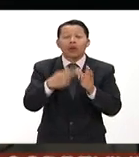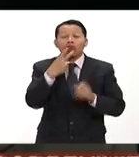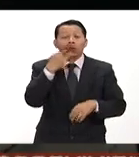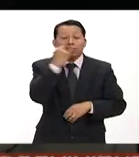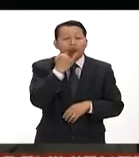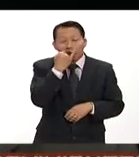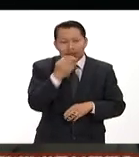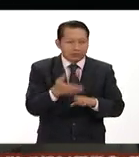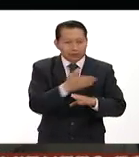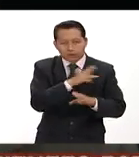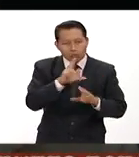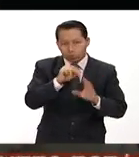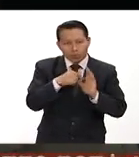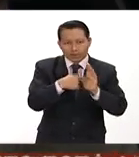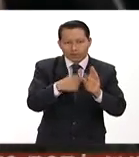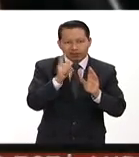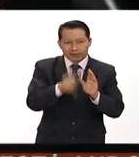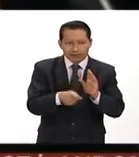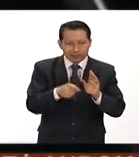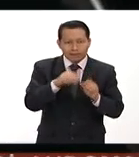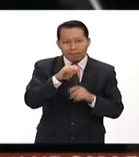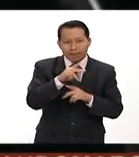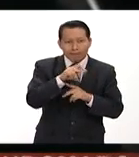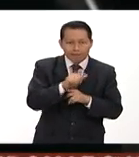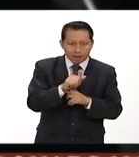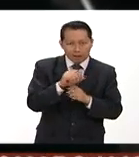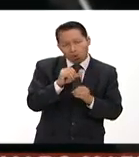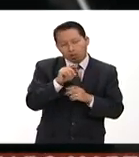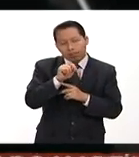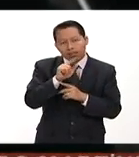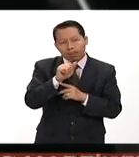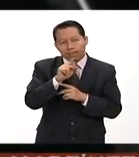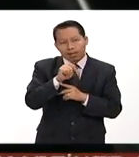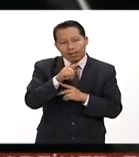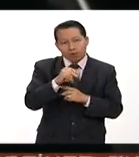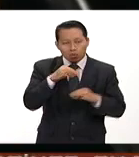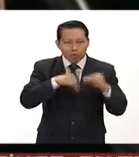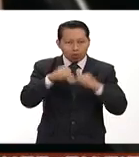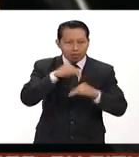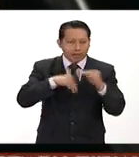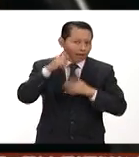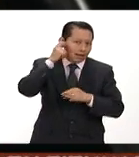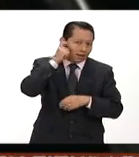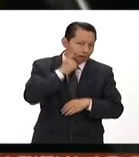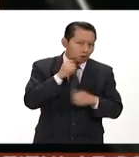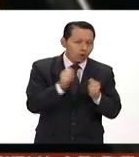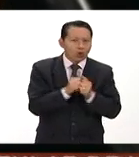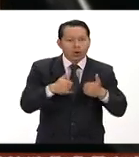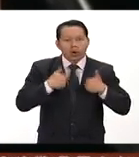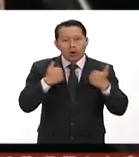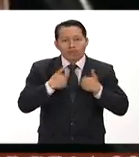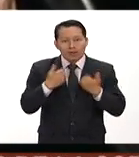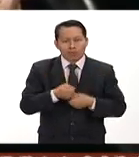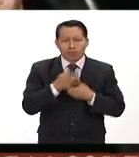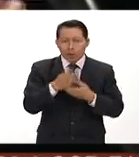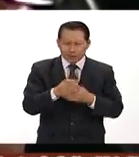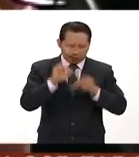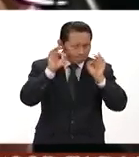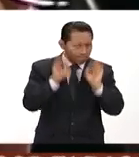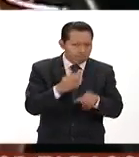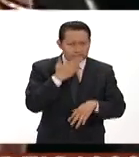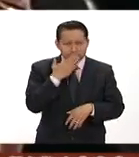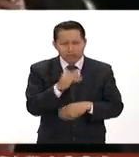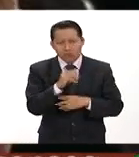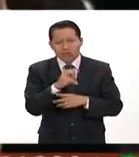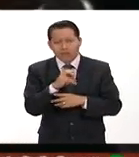presentados con antelación que es el Mepa o Tlapaneco de la montaña de Guerrero con un joven poeta magnífico Júber